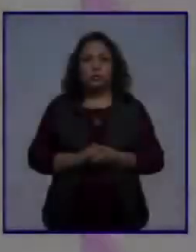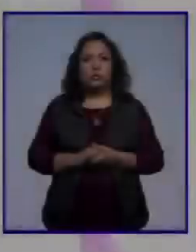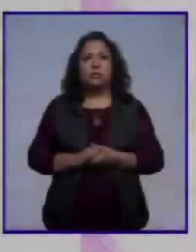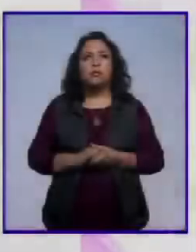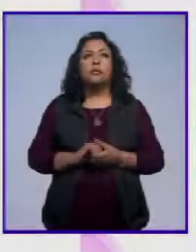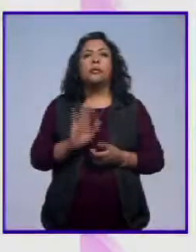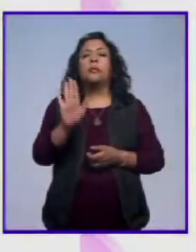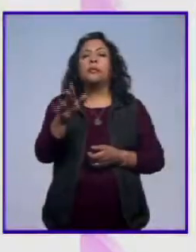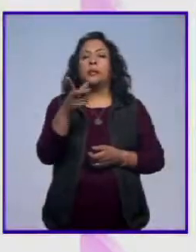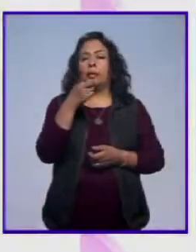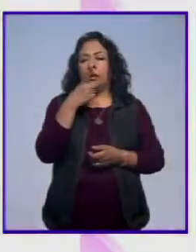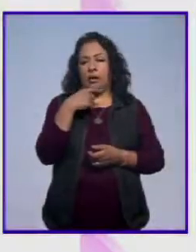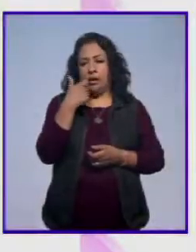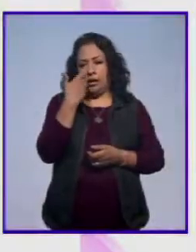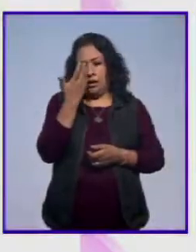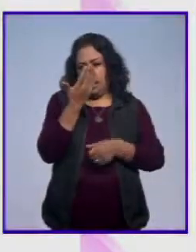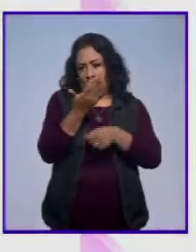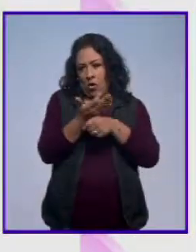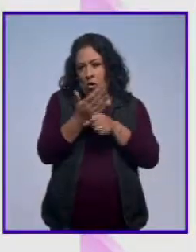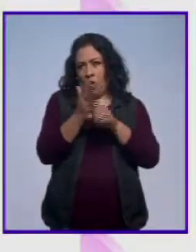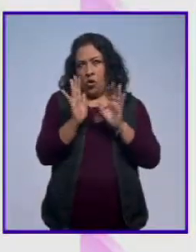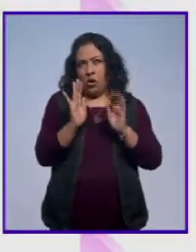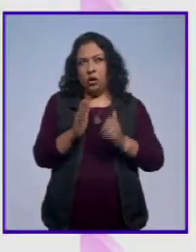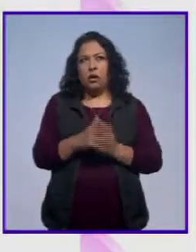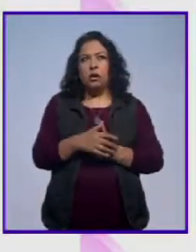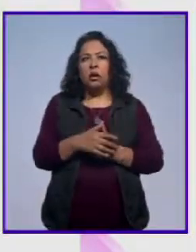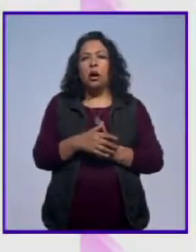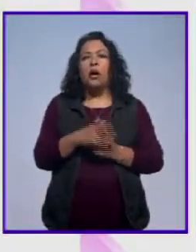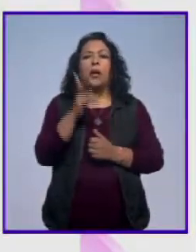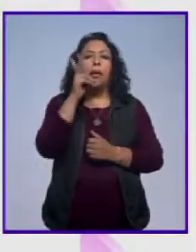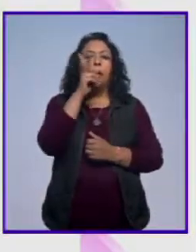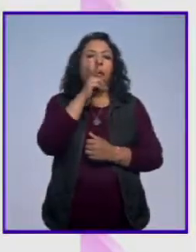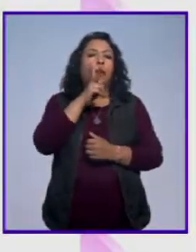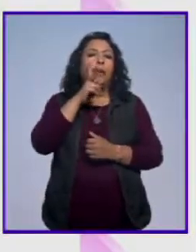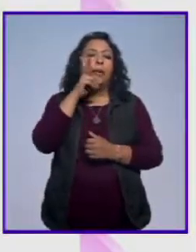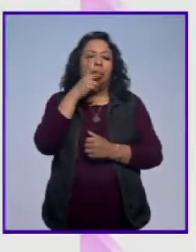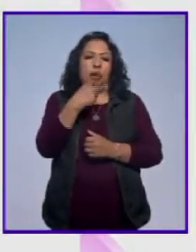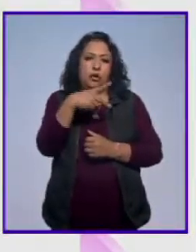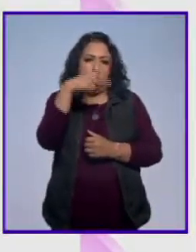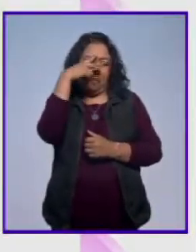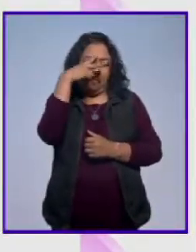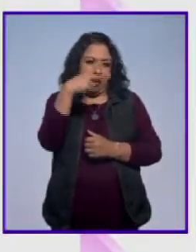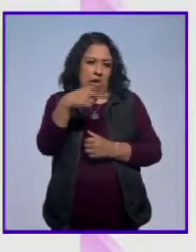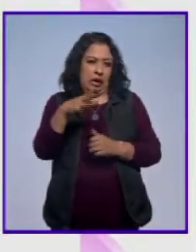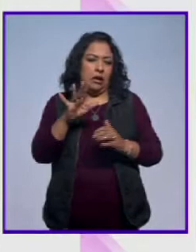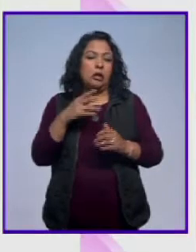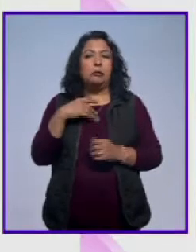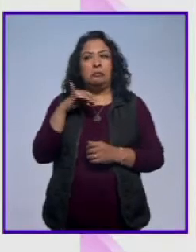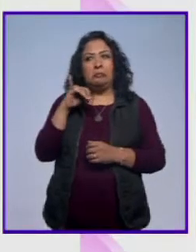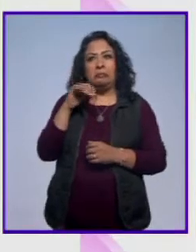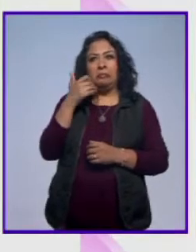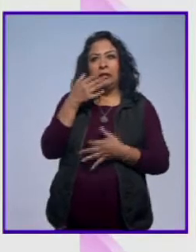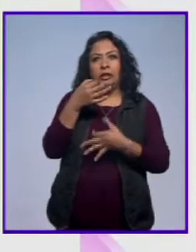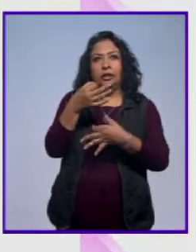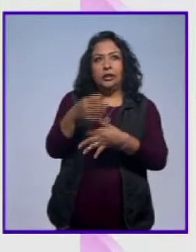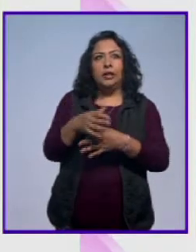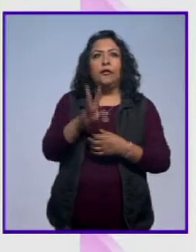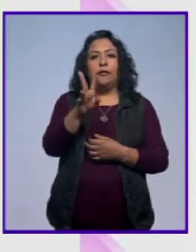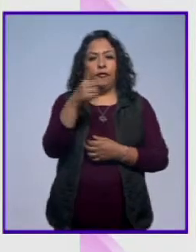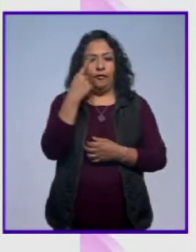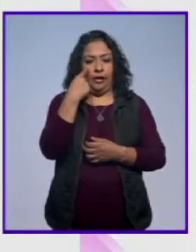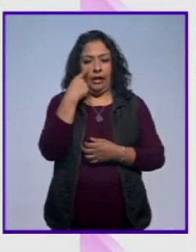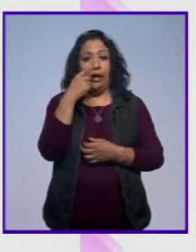A ver, díganme, ¿no se les antoja ahorita un buen vino hecho en México? Sí, sí. Fíjate que existe una